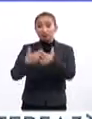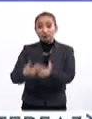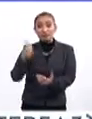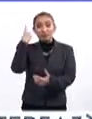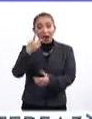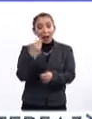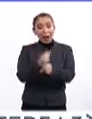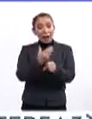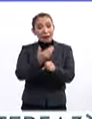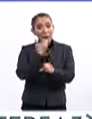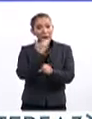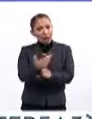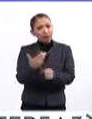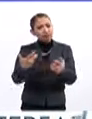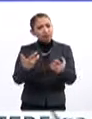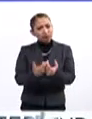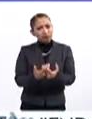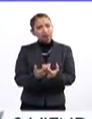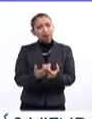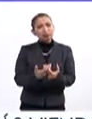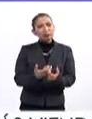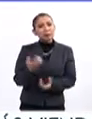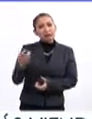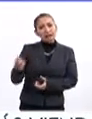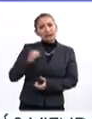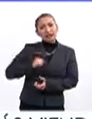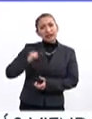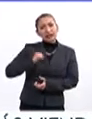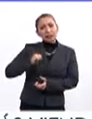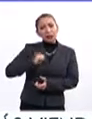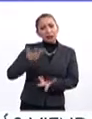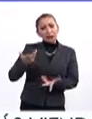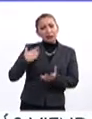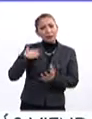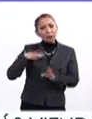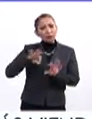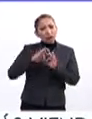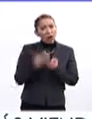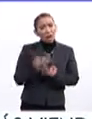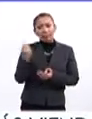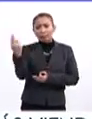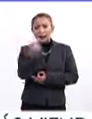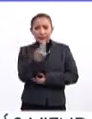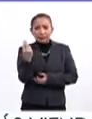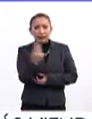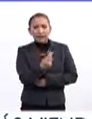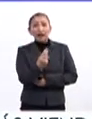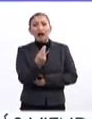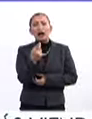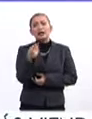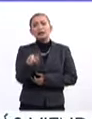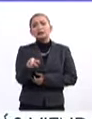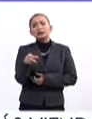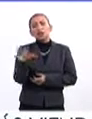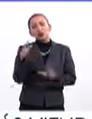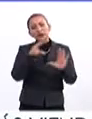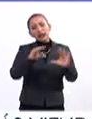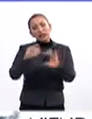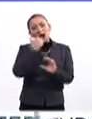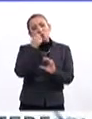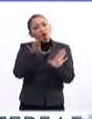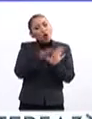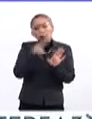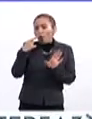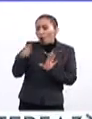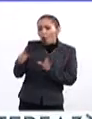adecuadamente la adaptación a este siglo de los medios necesitamos enseñarles a los alumnos